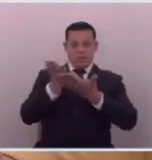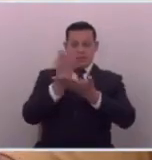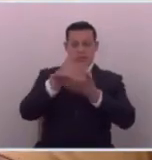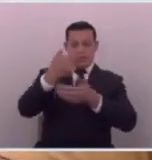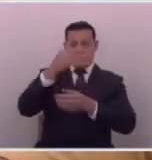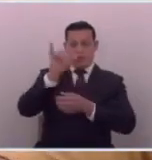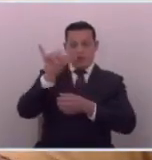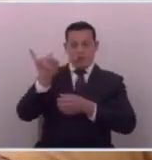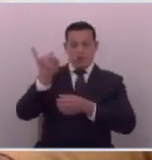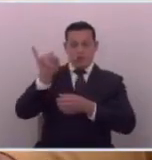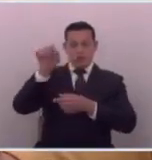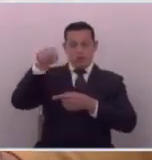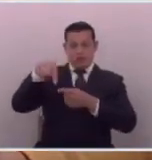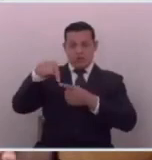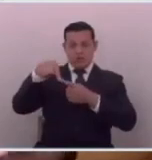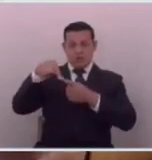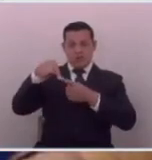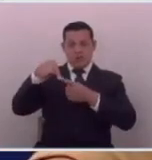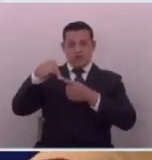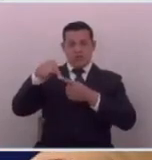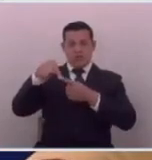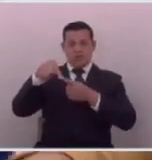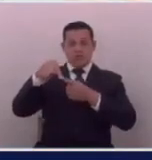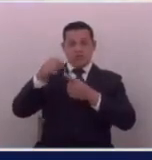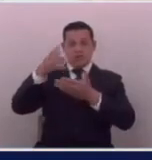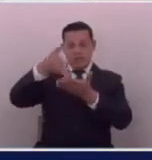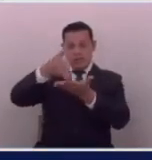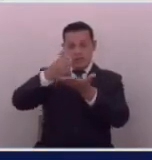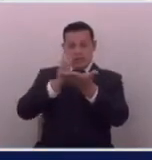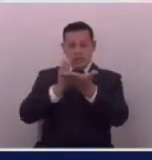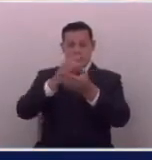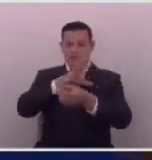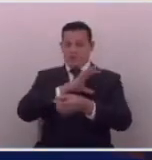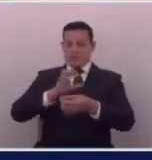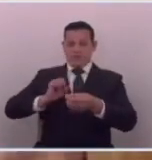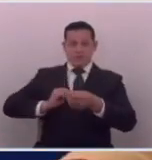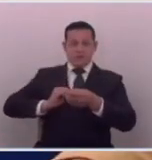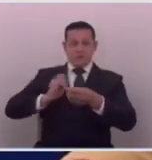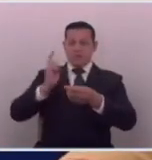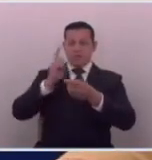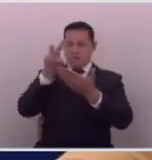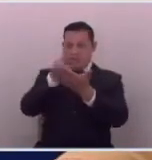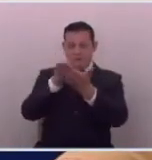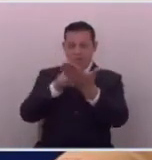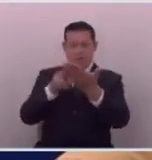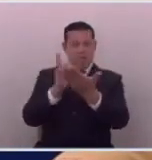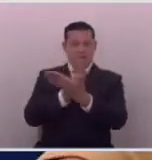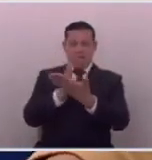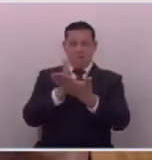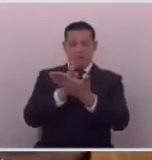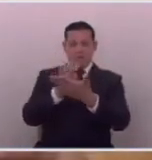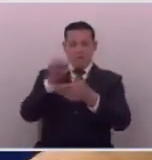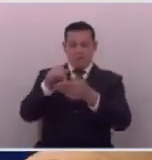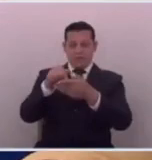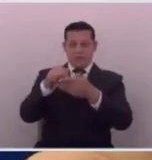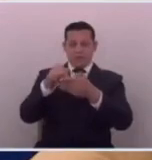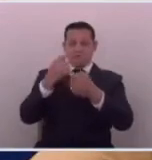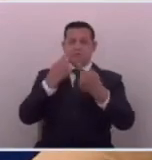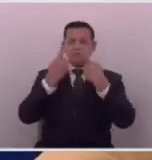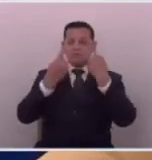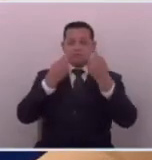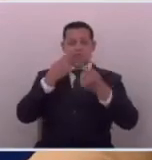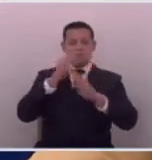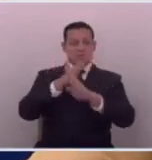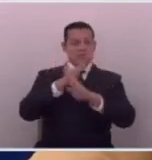es ir a madurar los aguacates de los salvadoreños porque los salvadoreños ya no nos leen ese es el periodismo que están